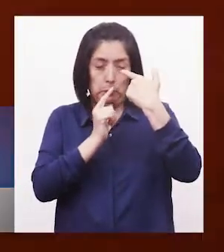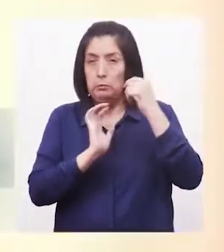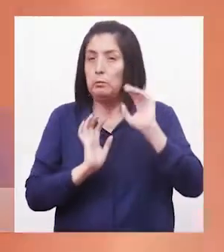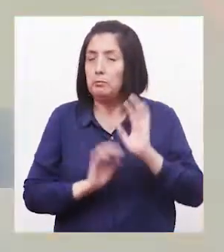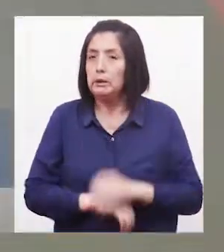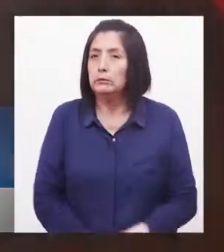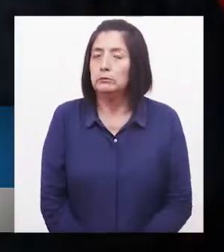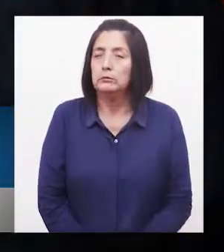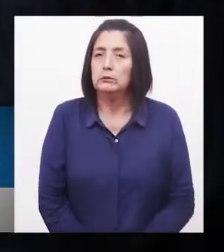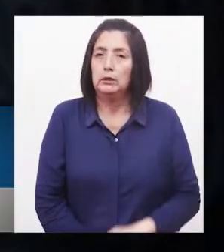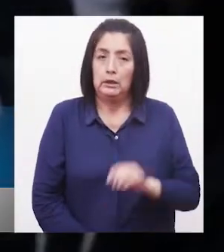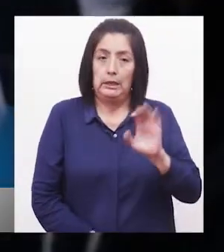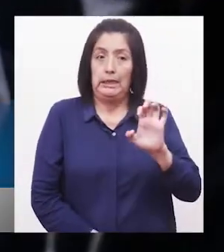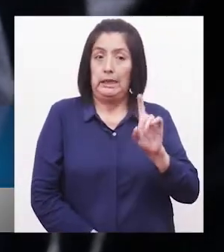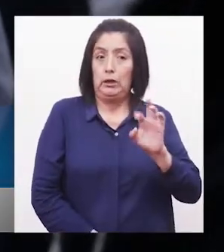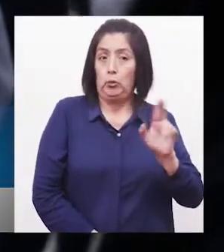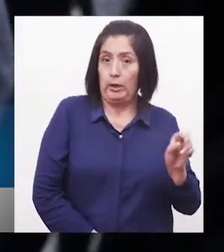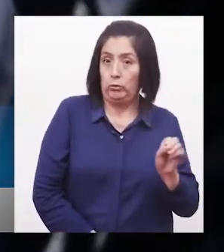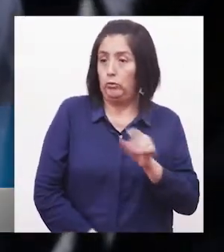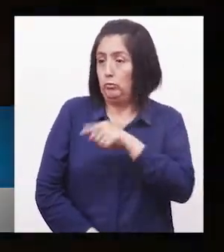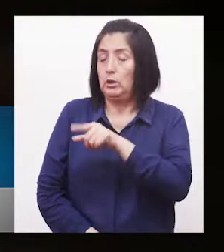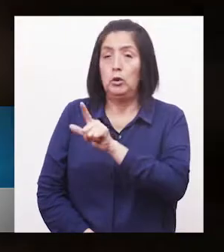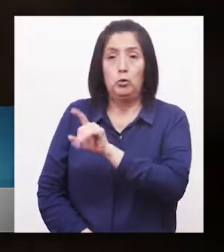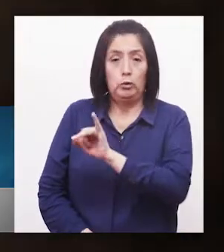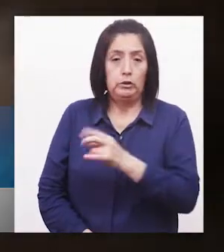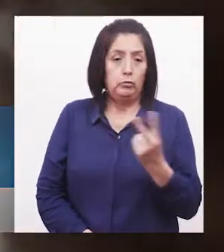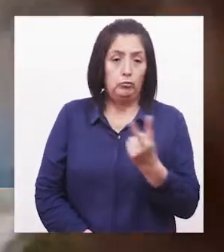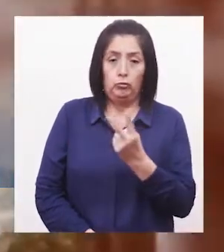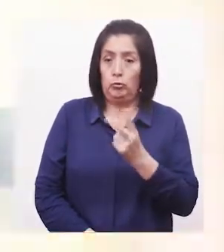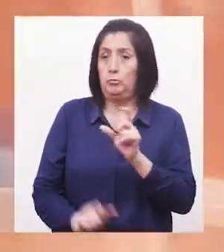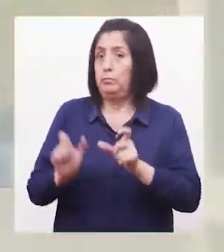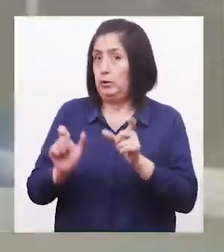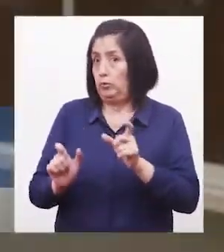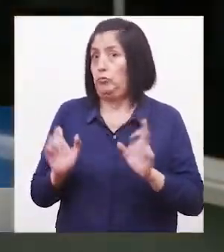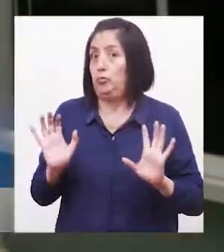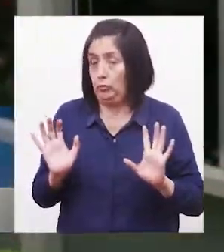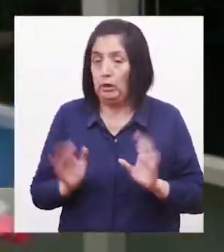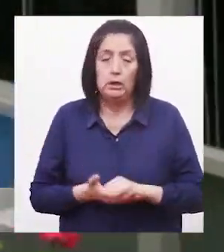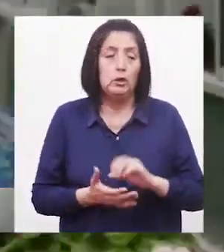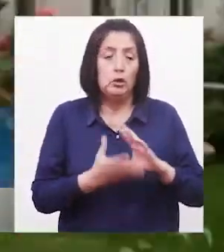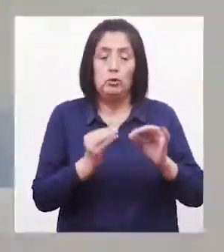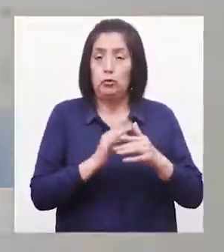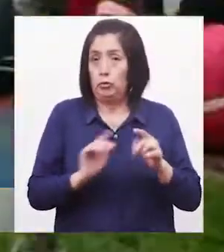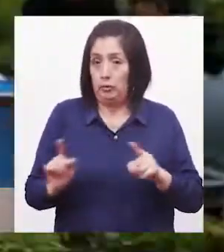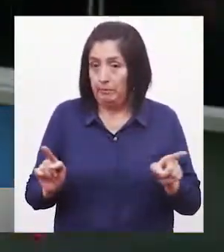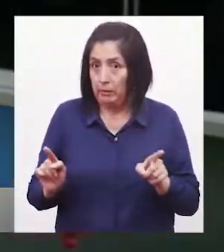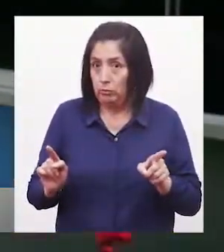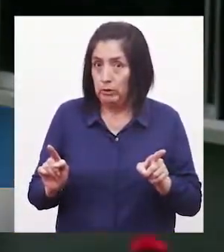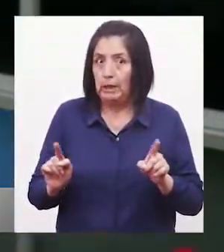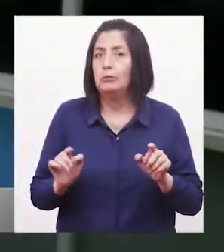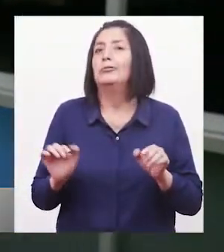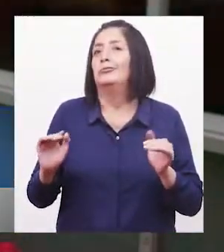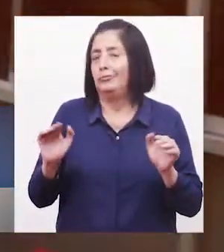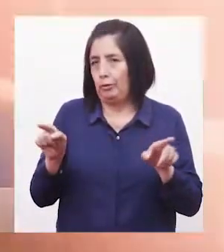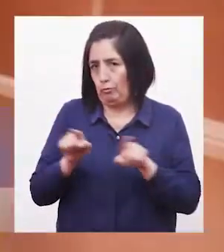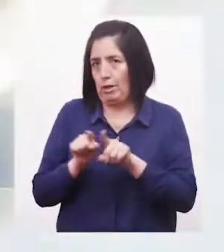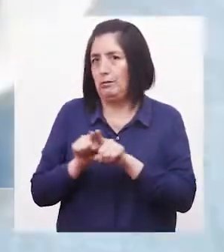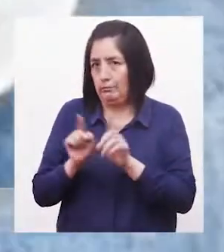vista Eduardo y Luis son dos personas con realidades distintas Sin embargo, ambos tienen algo en común